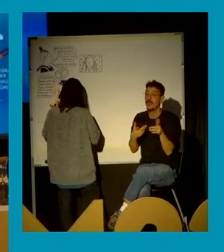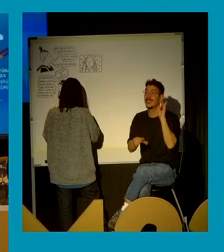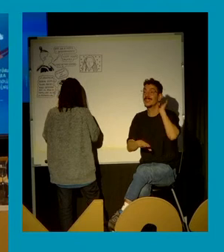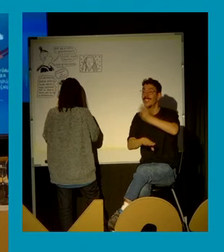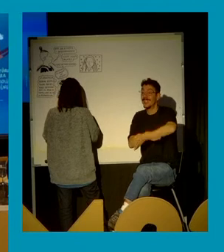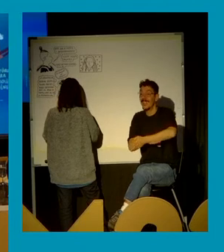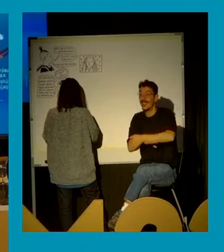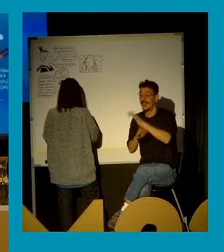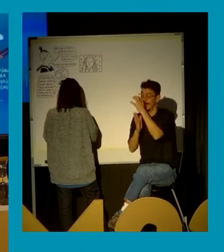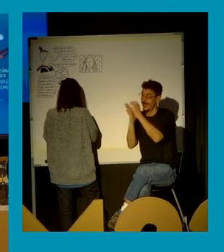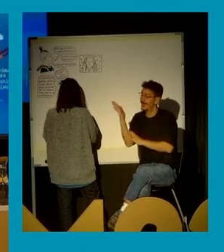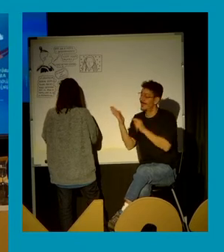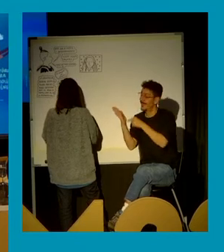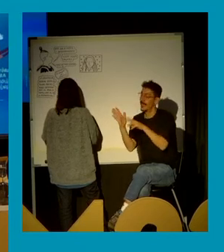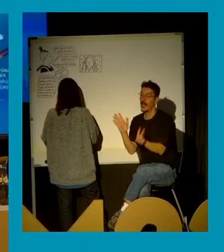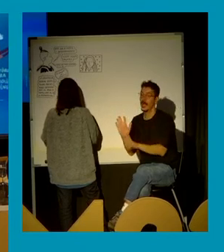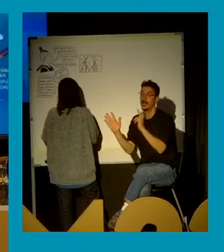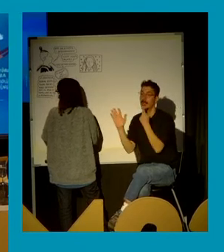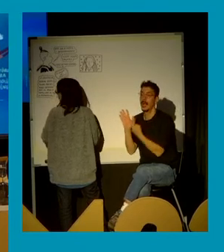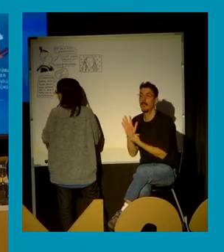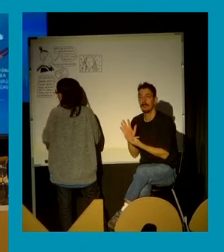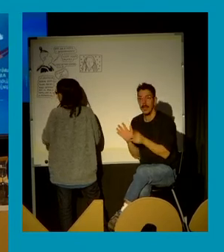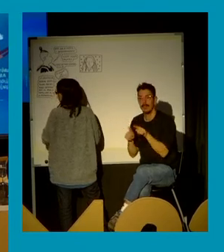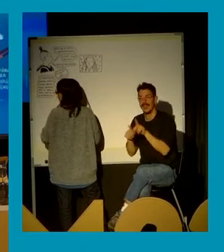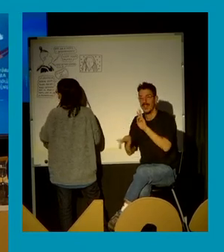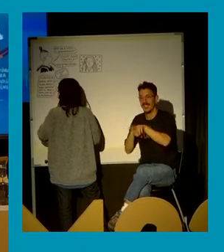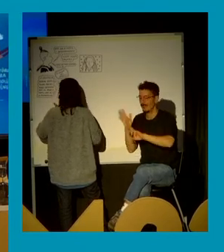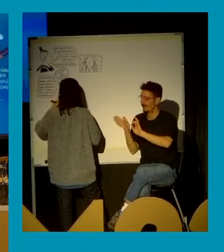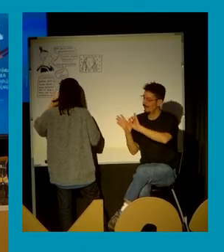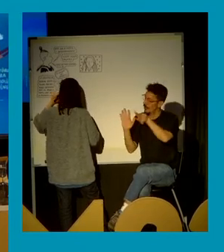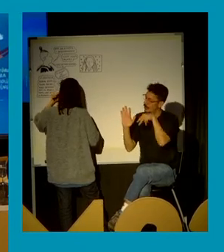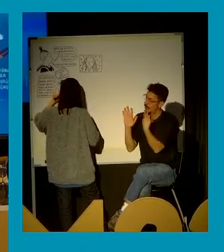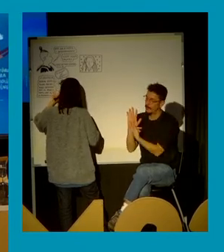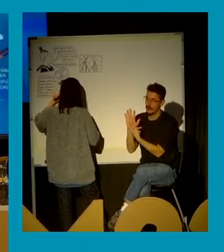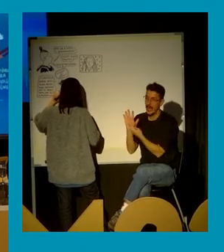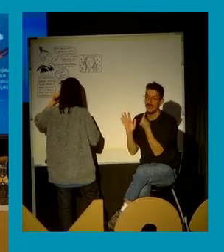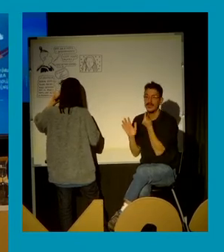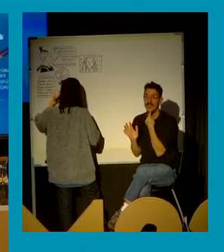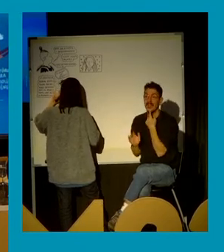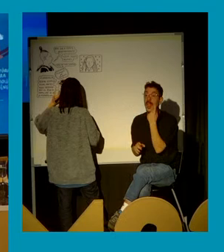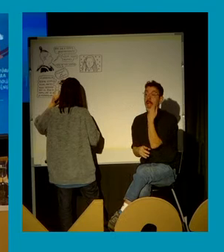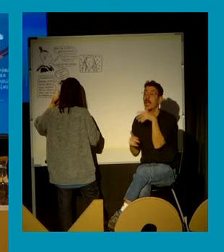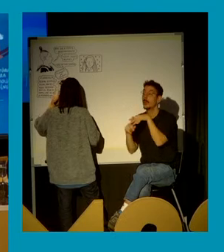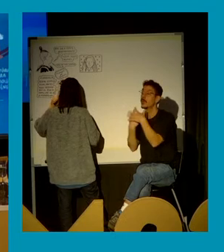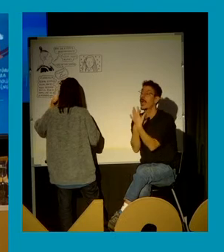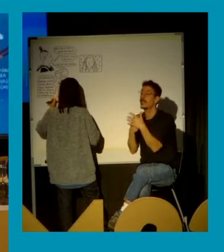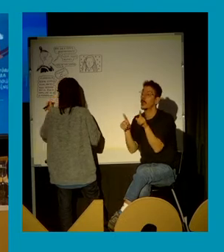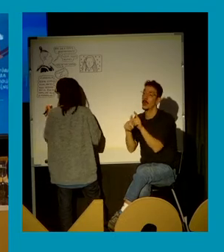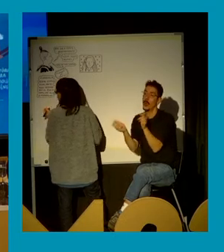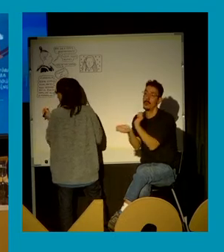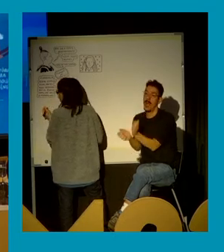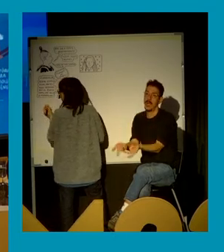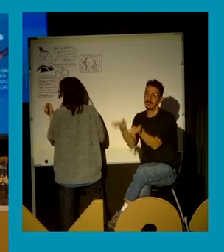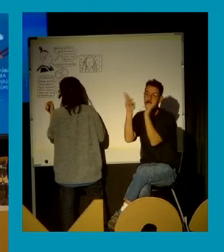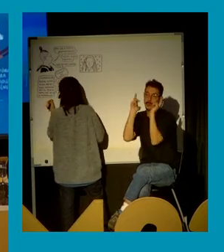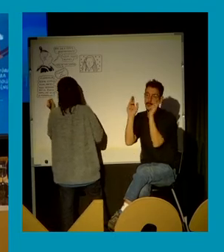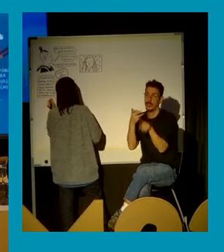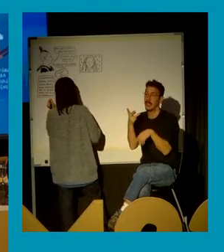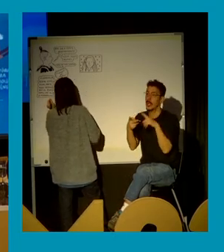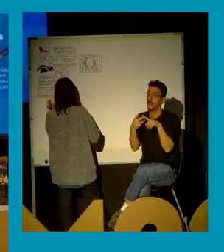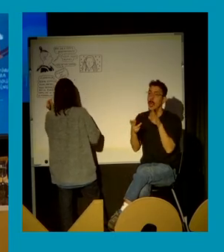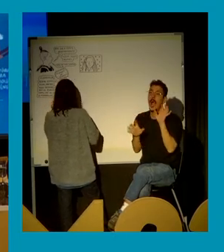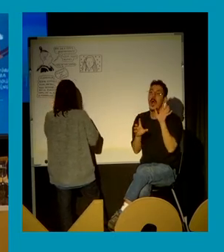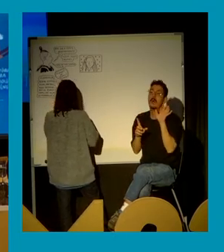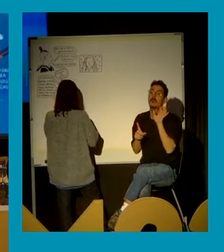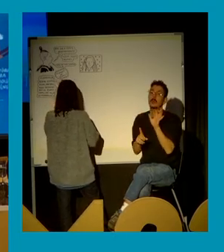que cambia y transforma y dice que en uno de los casos hay absolución y en los otros dos solo abuso sexual